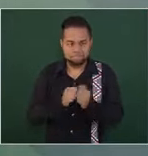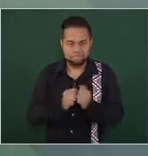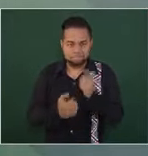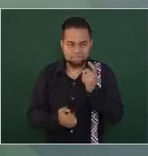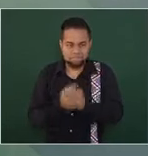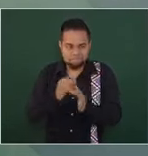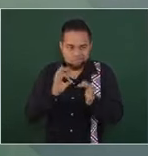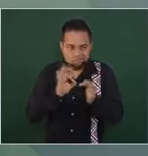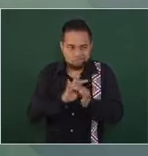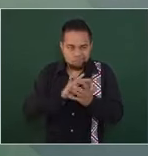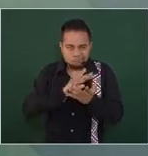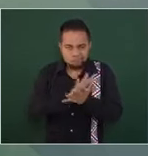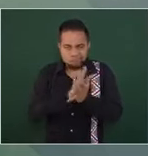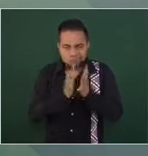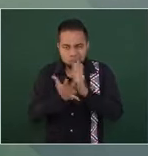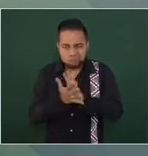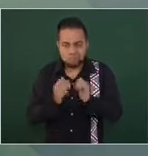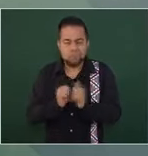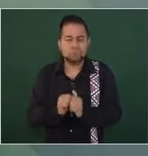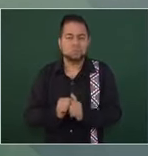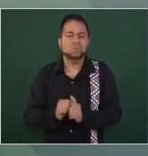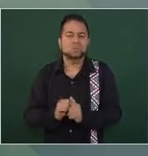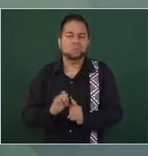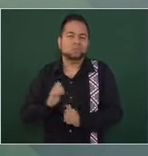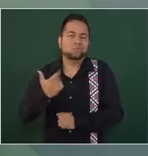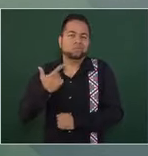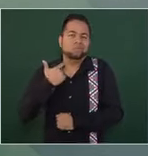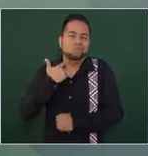con los del antiguo régimen